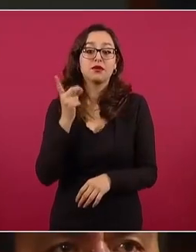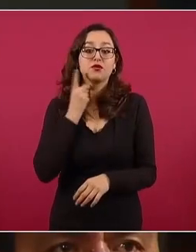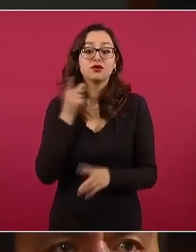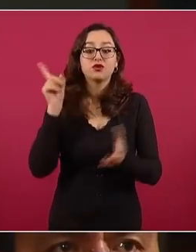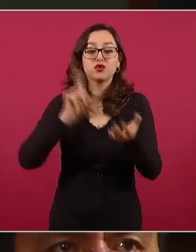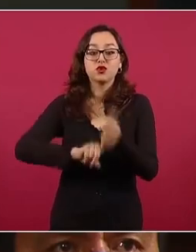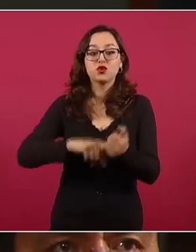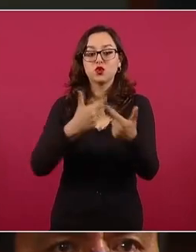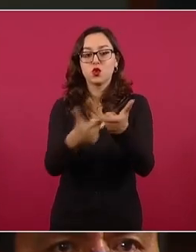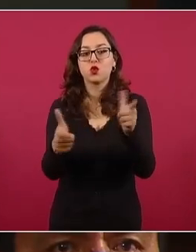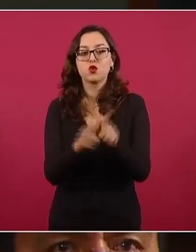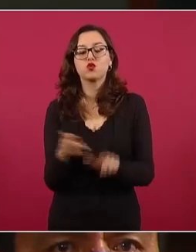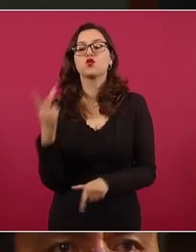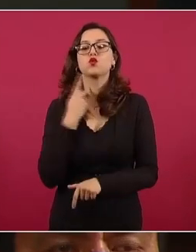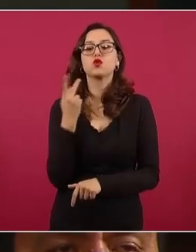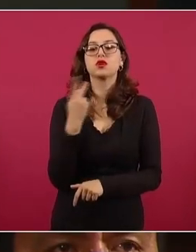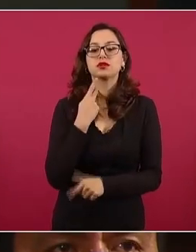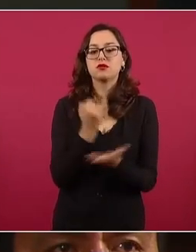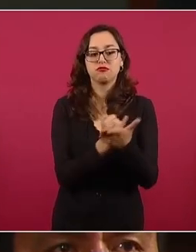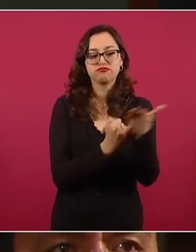a los consejeros,